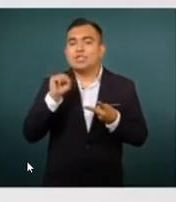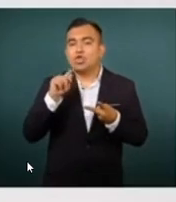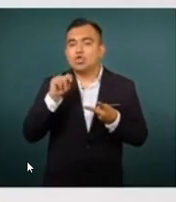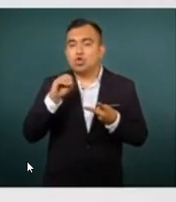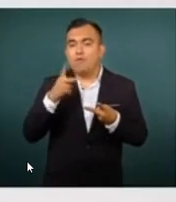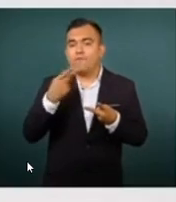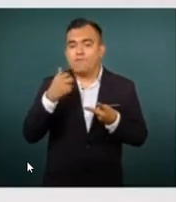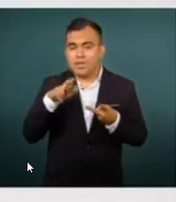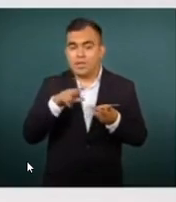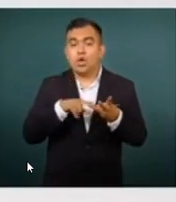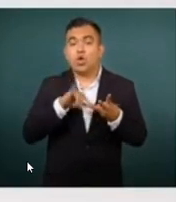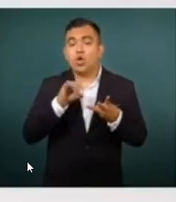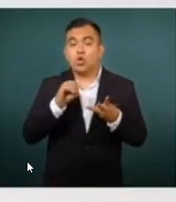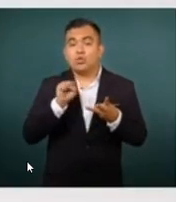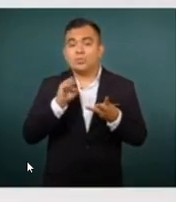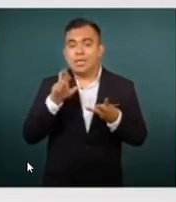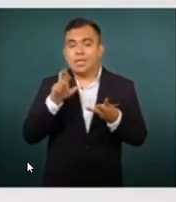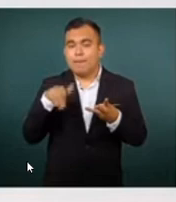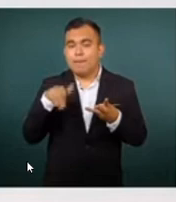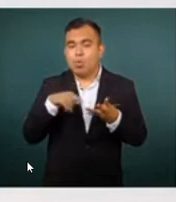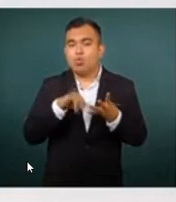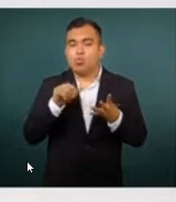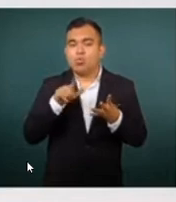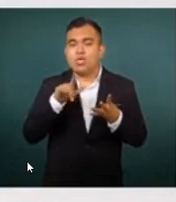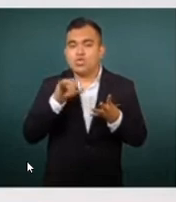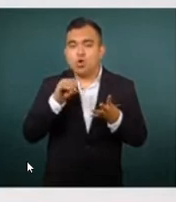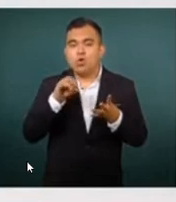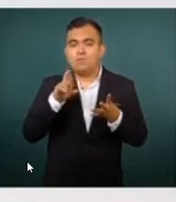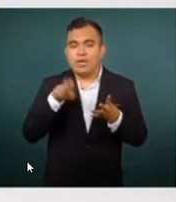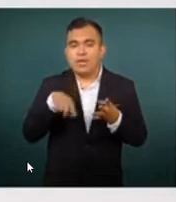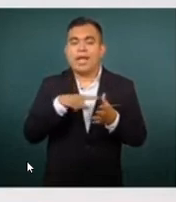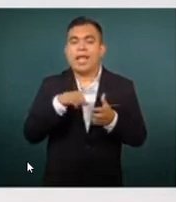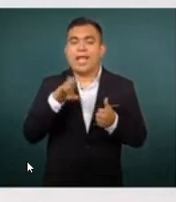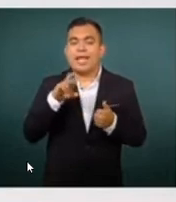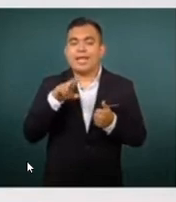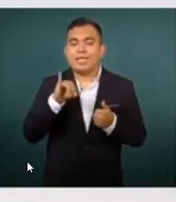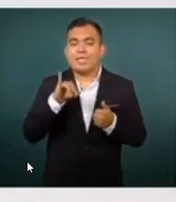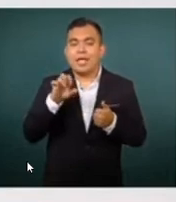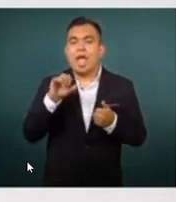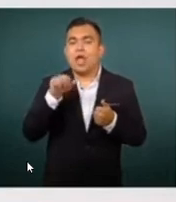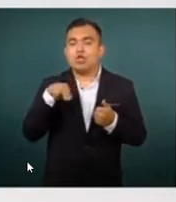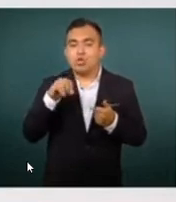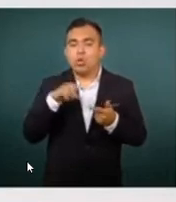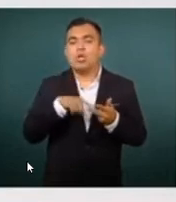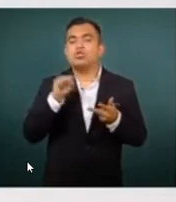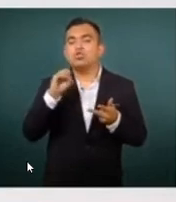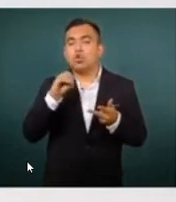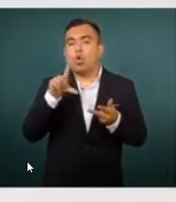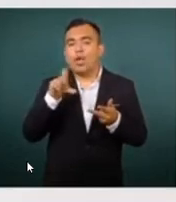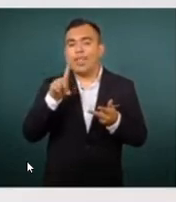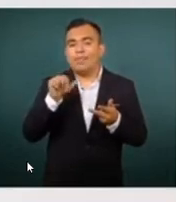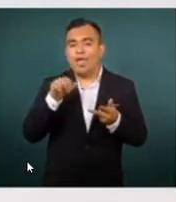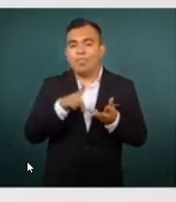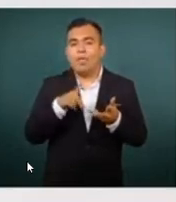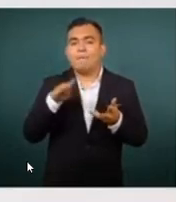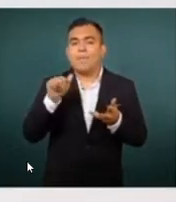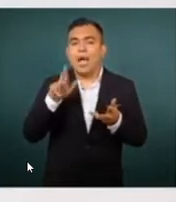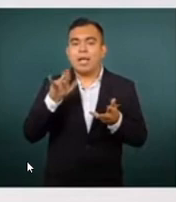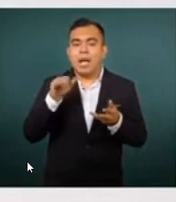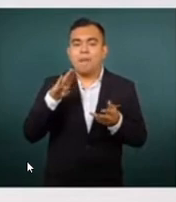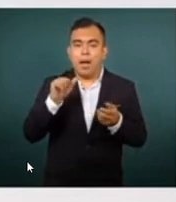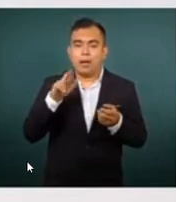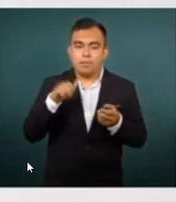José Ramón Enríquez, Julio Frenk, Enrique Krause, Antonio Lascano Araujo, Soledad Loaesa, María Marván, Ángeles